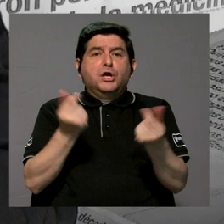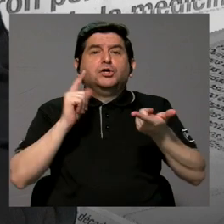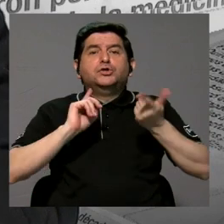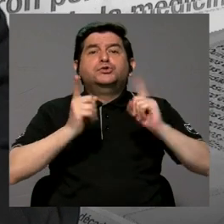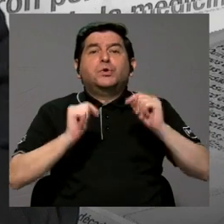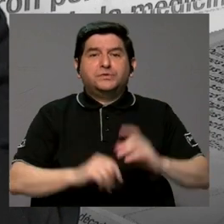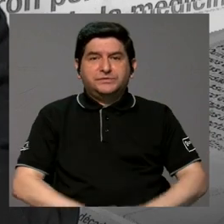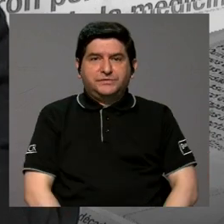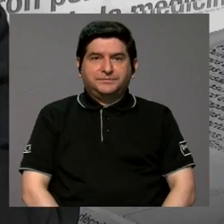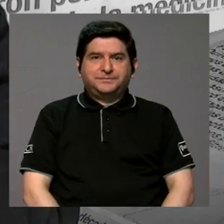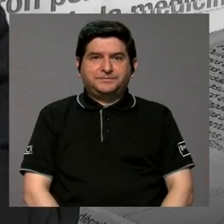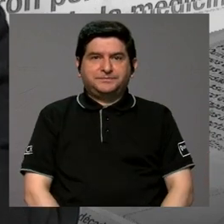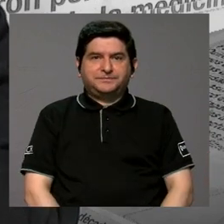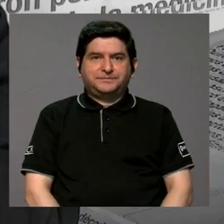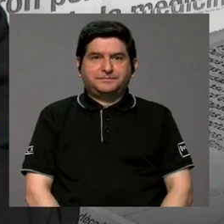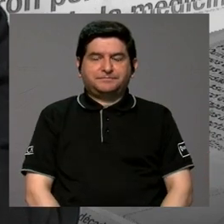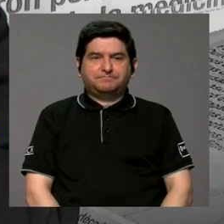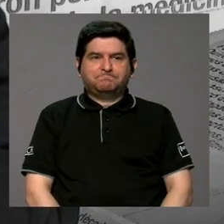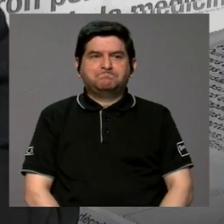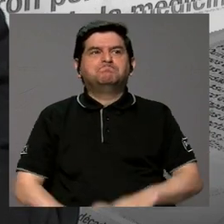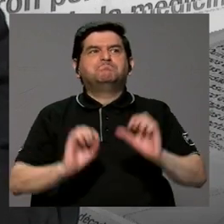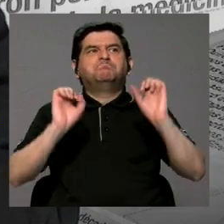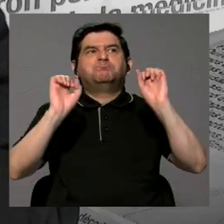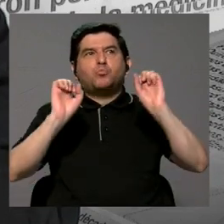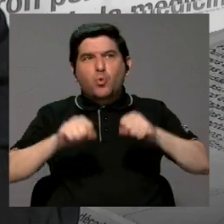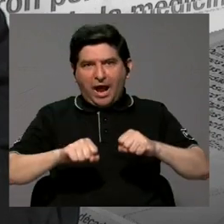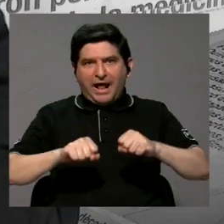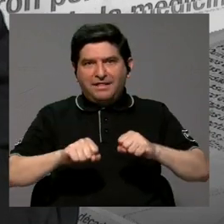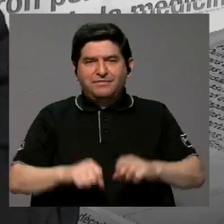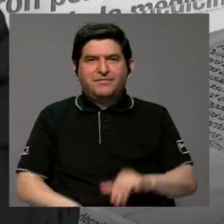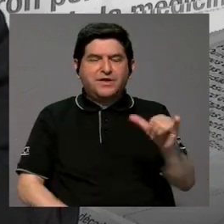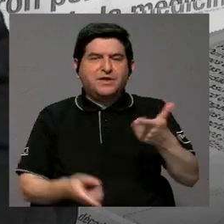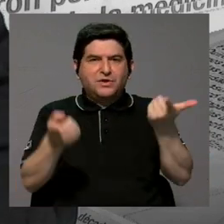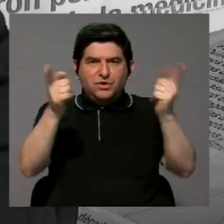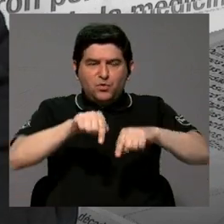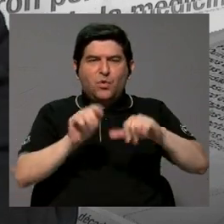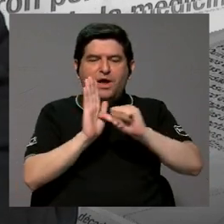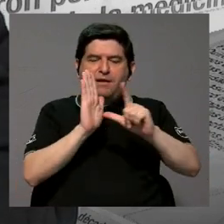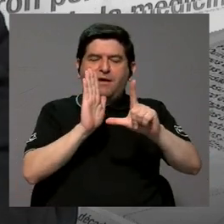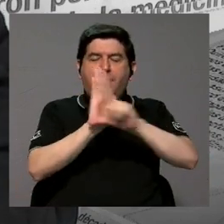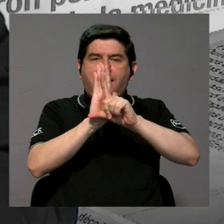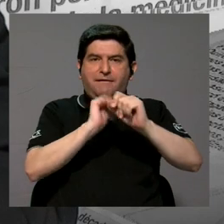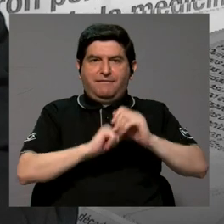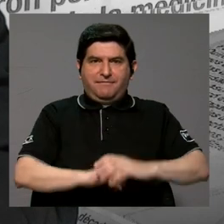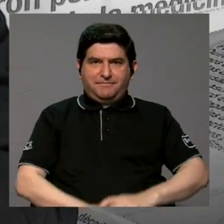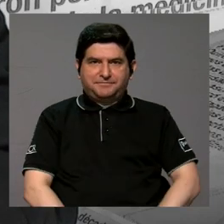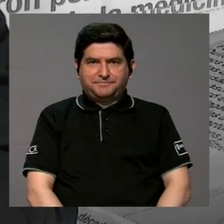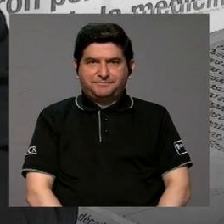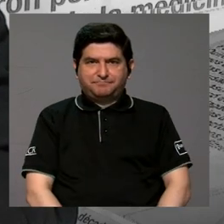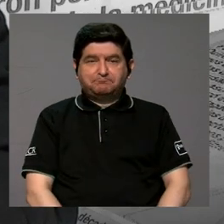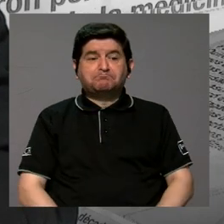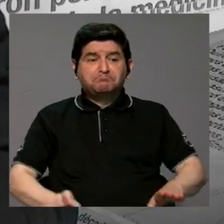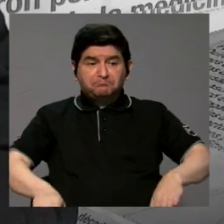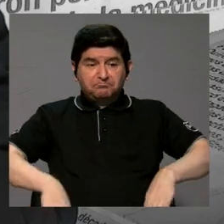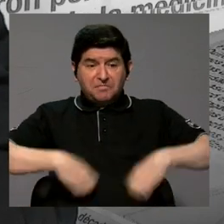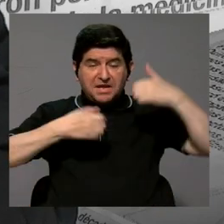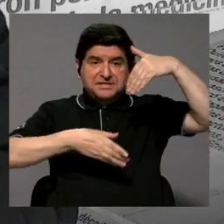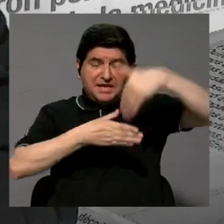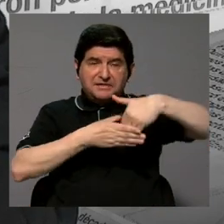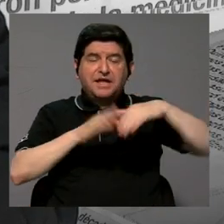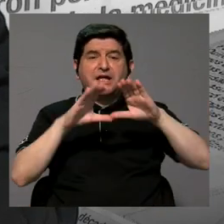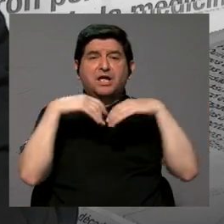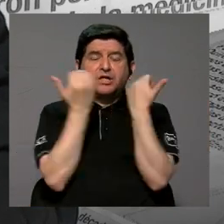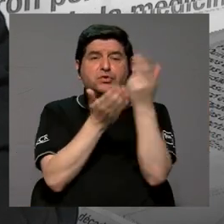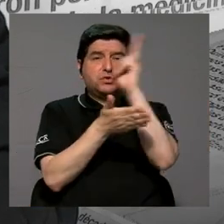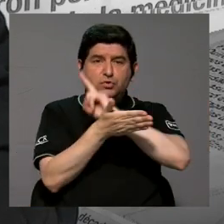ser la solución viera que podría ser que así como sucedió en la asamblea legislativa existiera dentro del